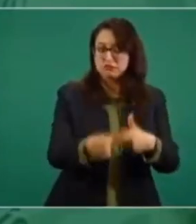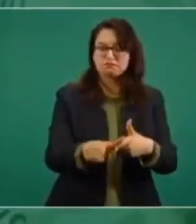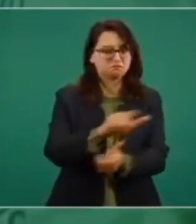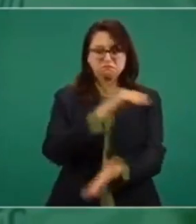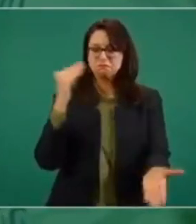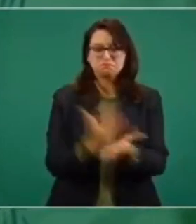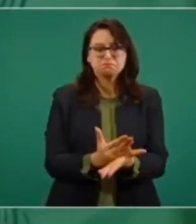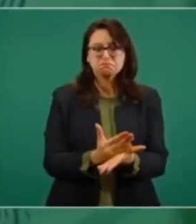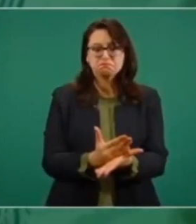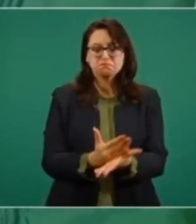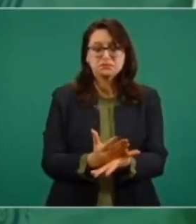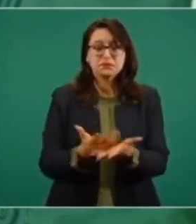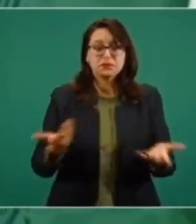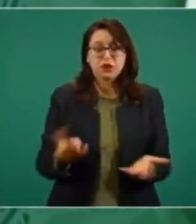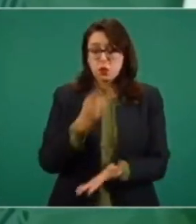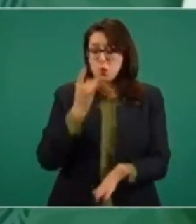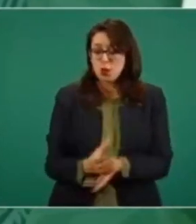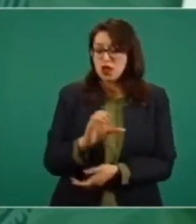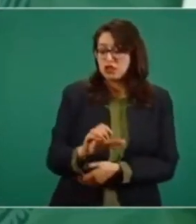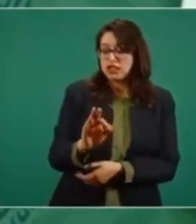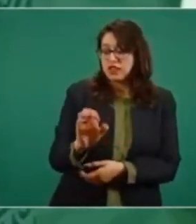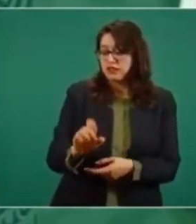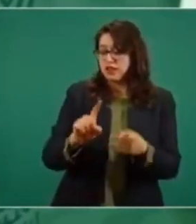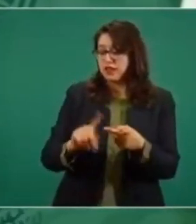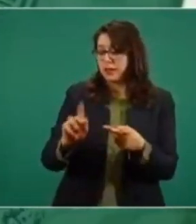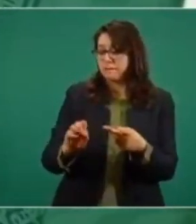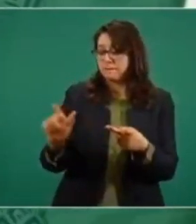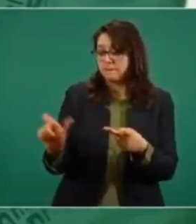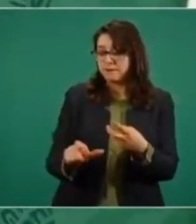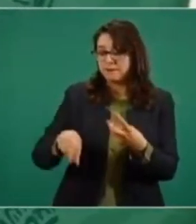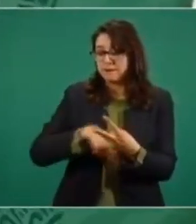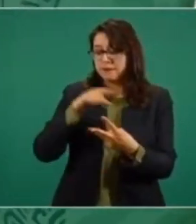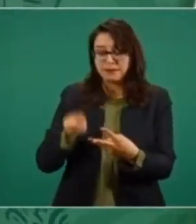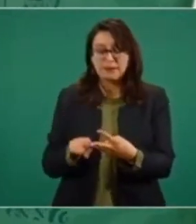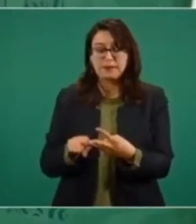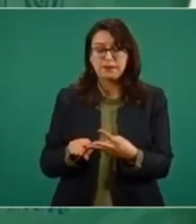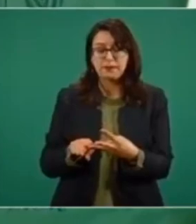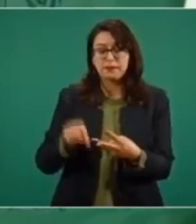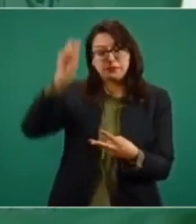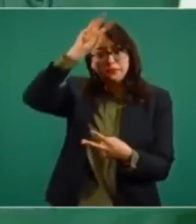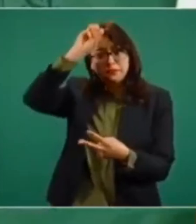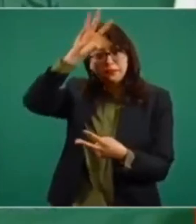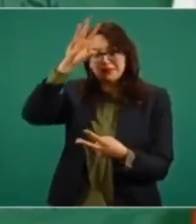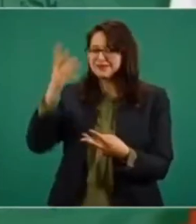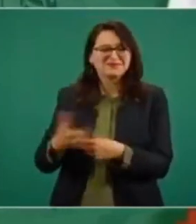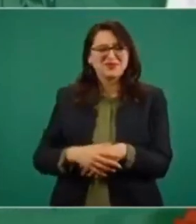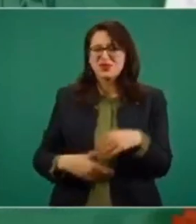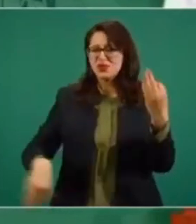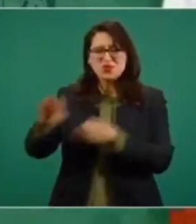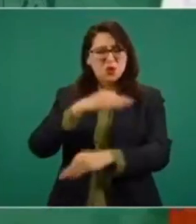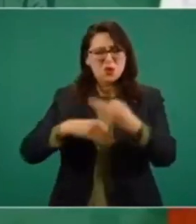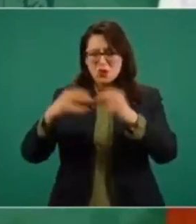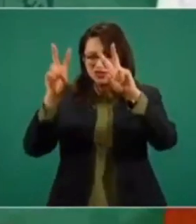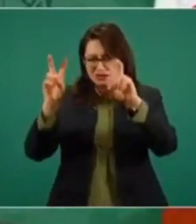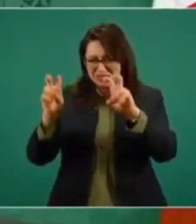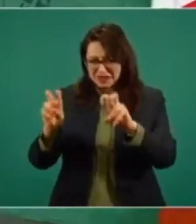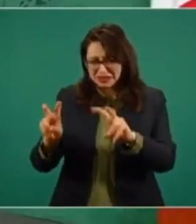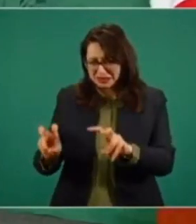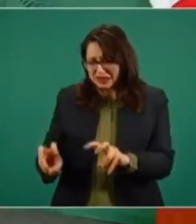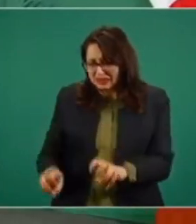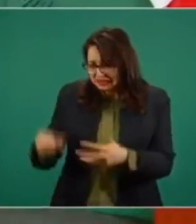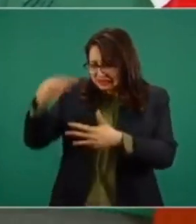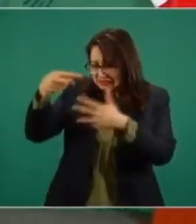Y no sólo es Comisión Federal, Pemex, la actividad minera, es todo. Privatizaron